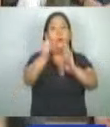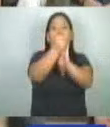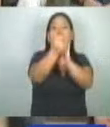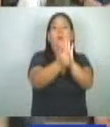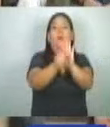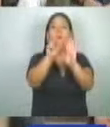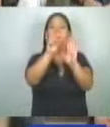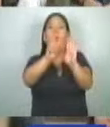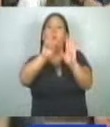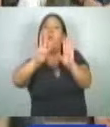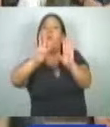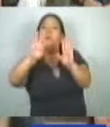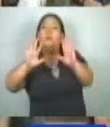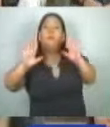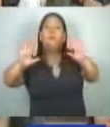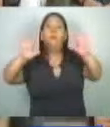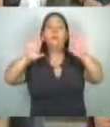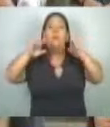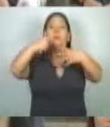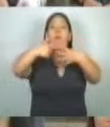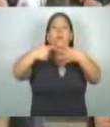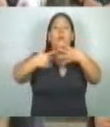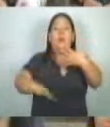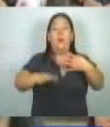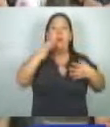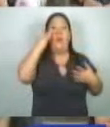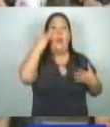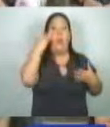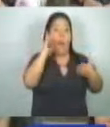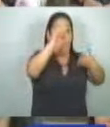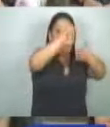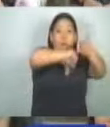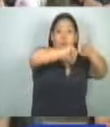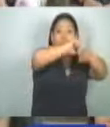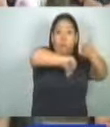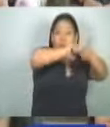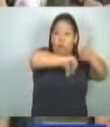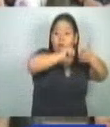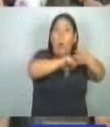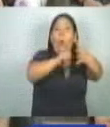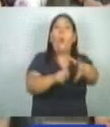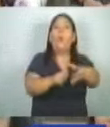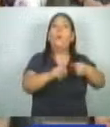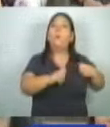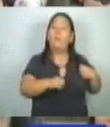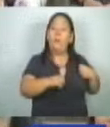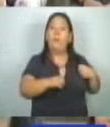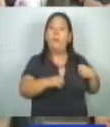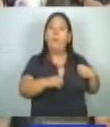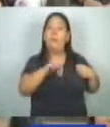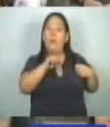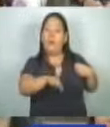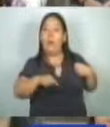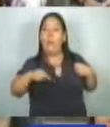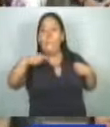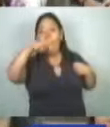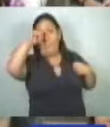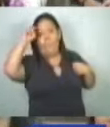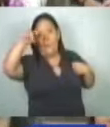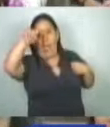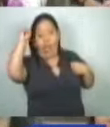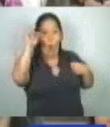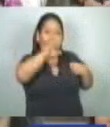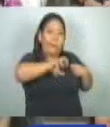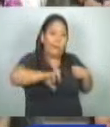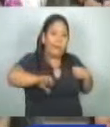del Código Penal dice que el que se apropiare de las retenciones de las cuotas laborales de